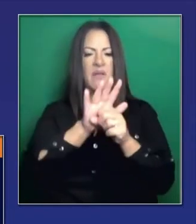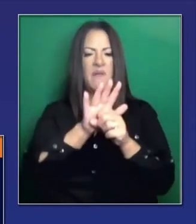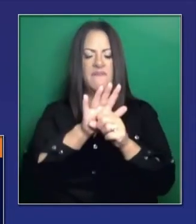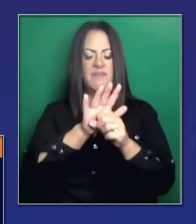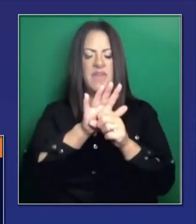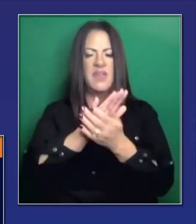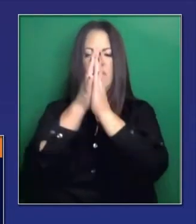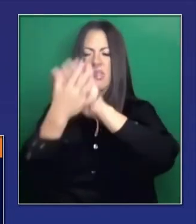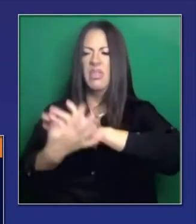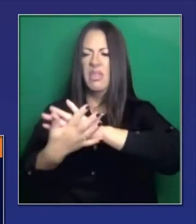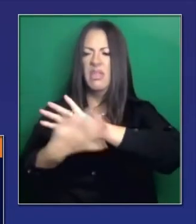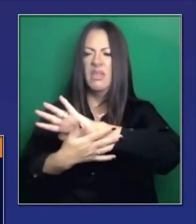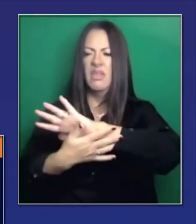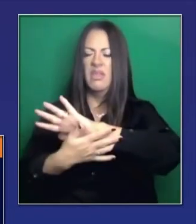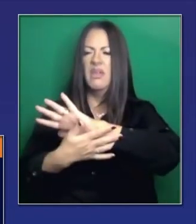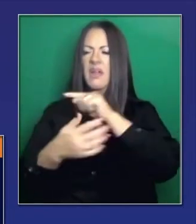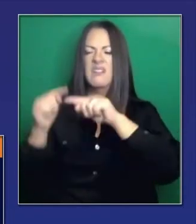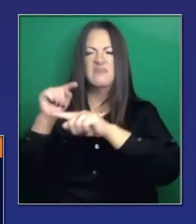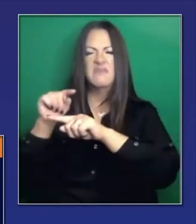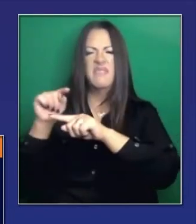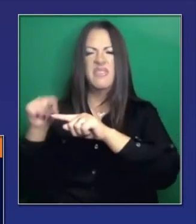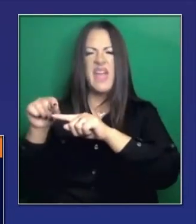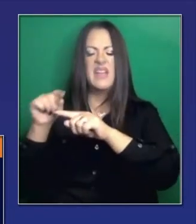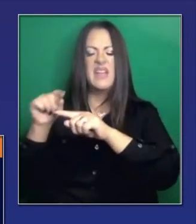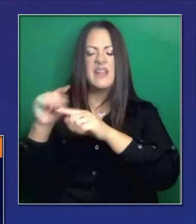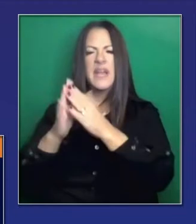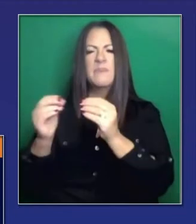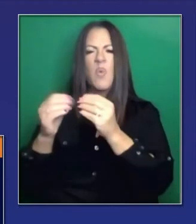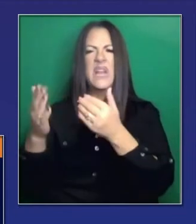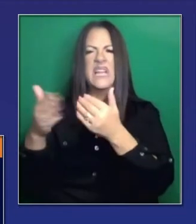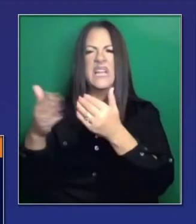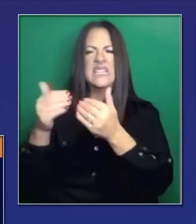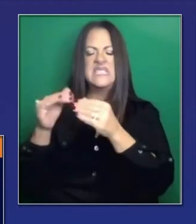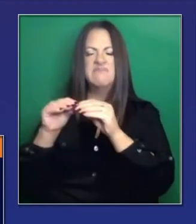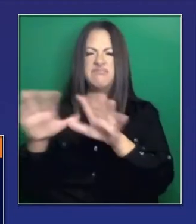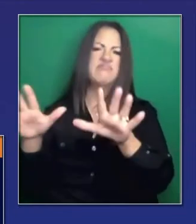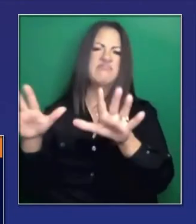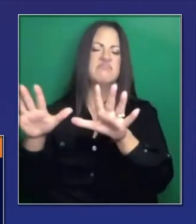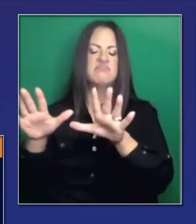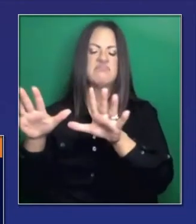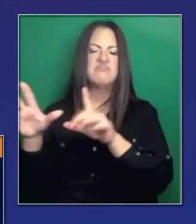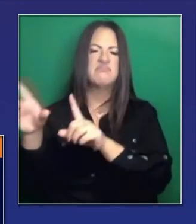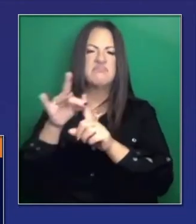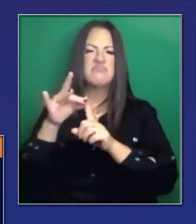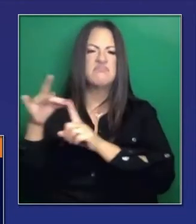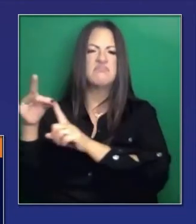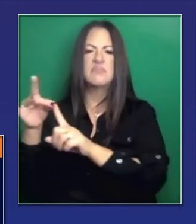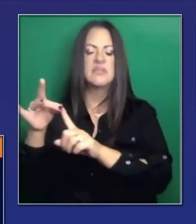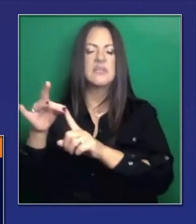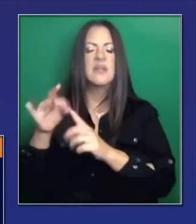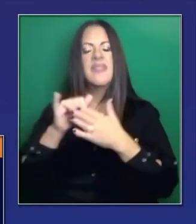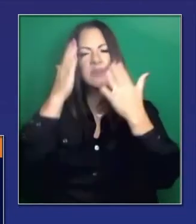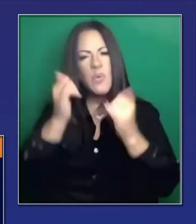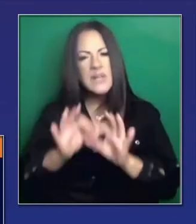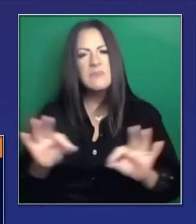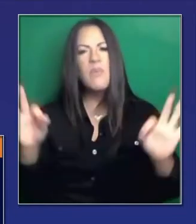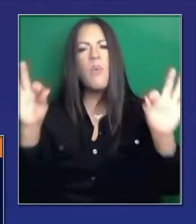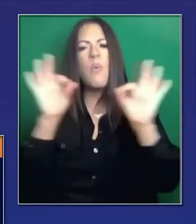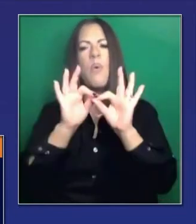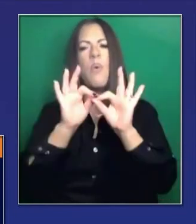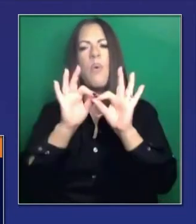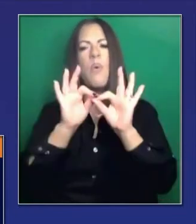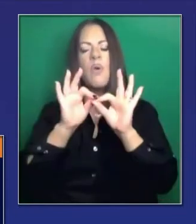fácilmente, que se transfiere más fácilmente, que más fácilmente uno puede contagiarse con ella.